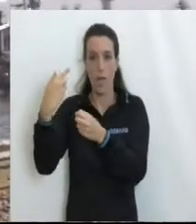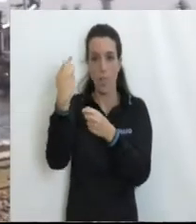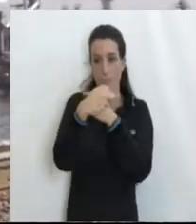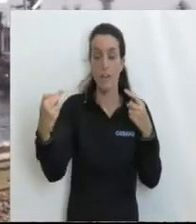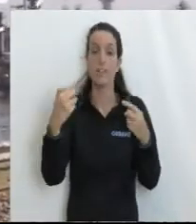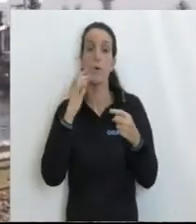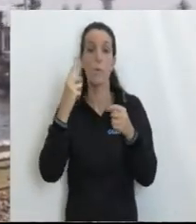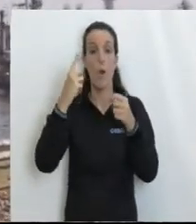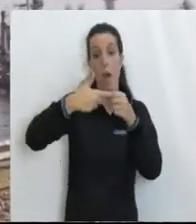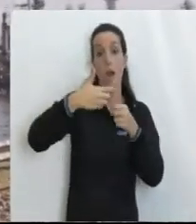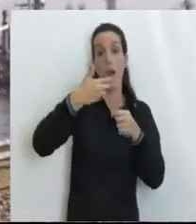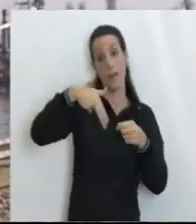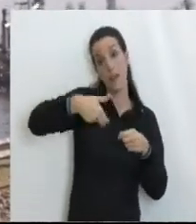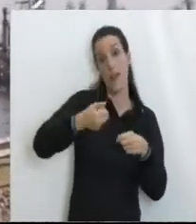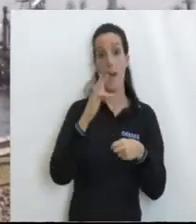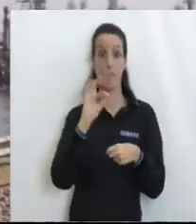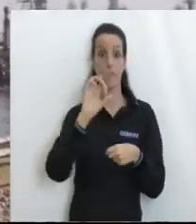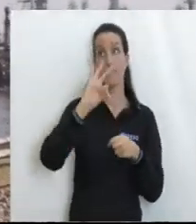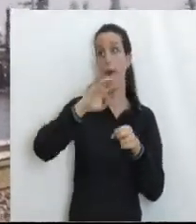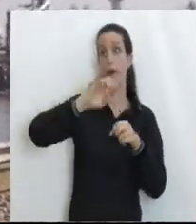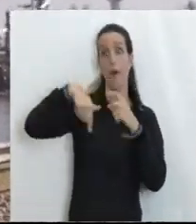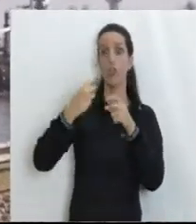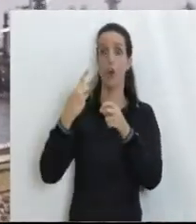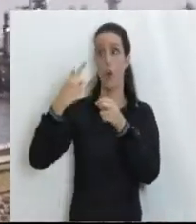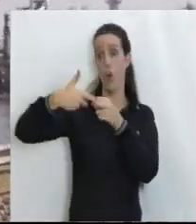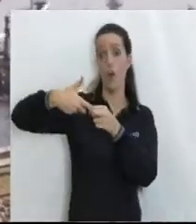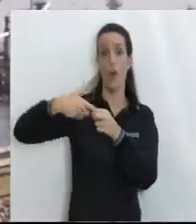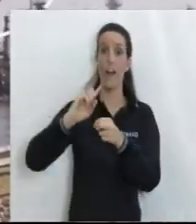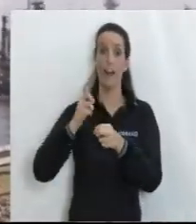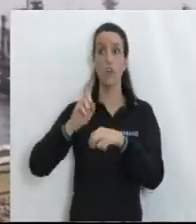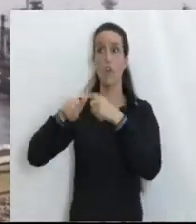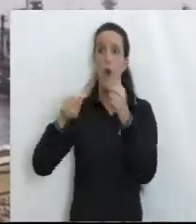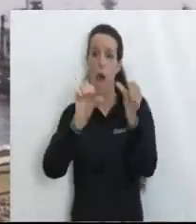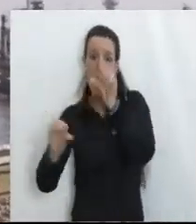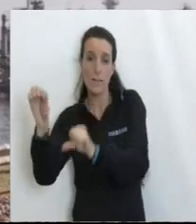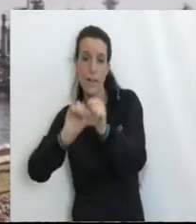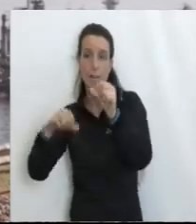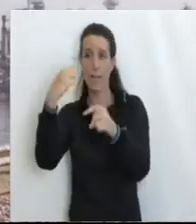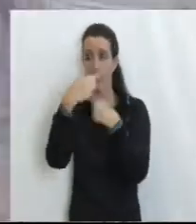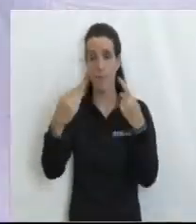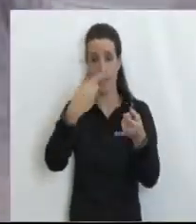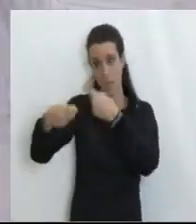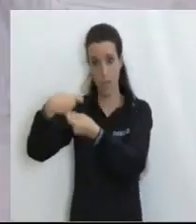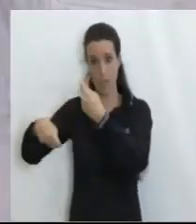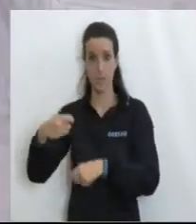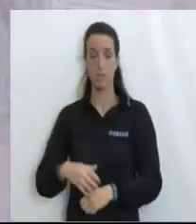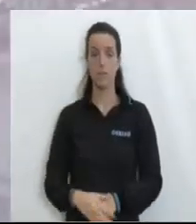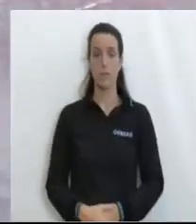Como nasta, gasoil, fuel oil O diferentes solventes para la industria